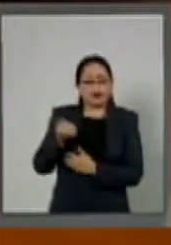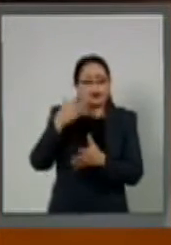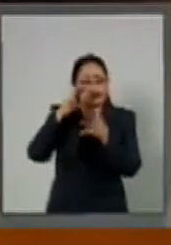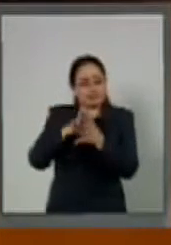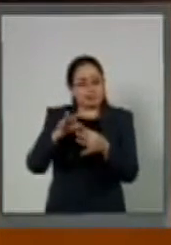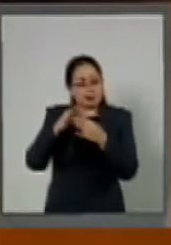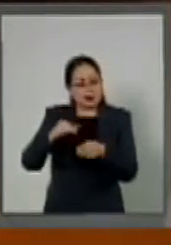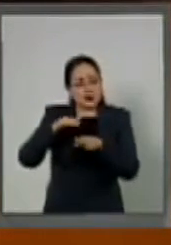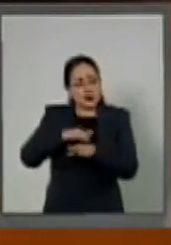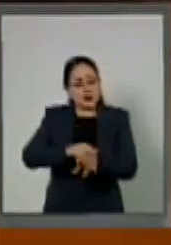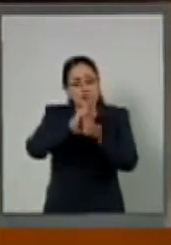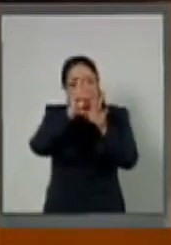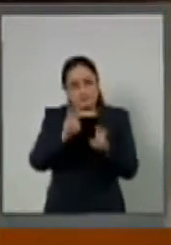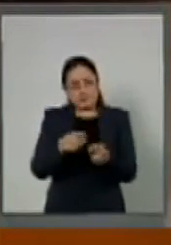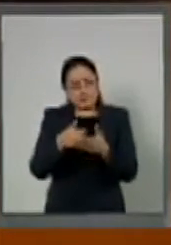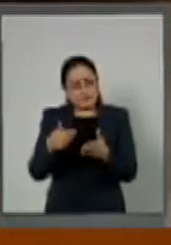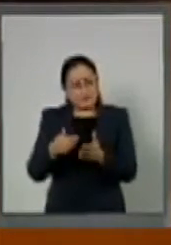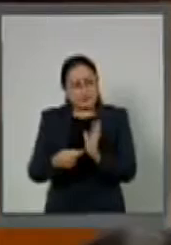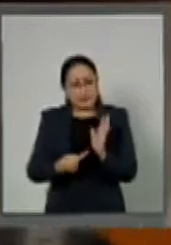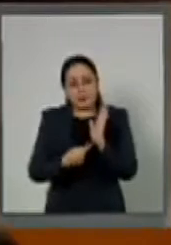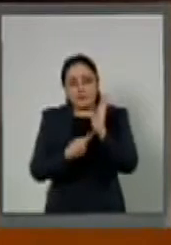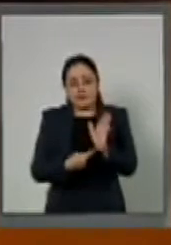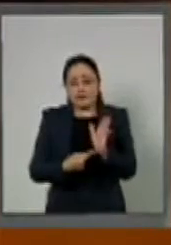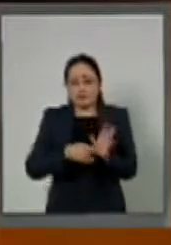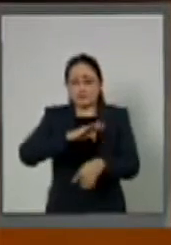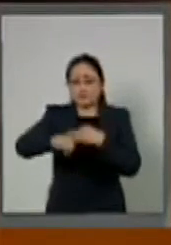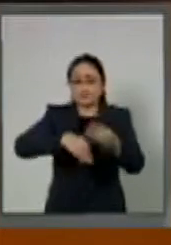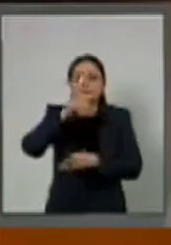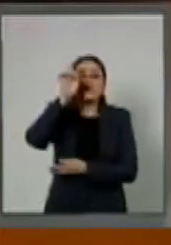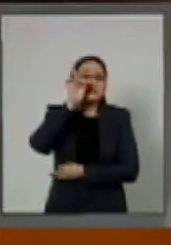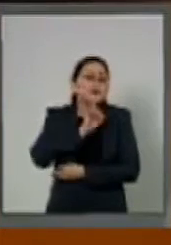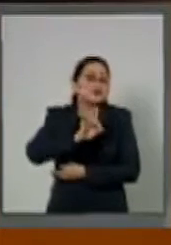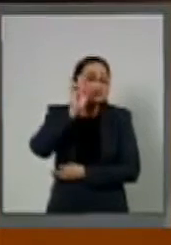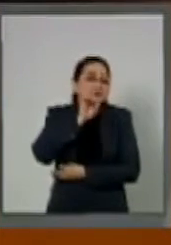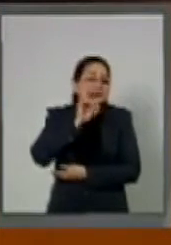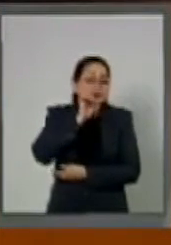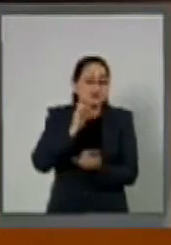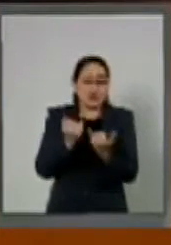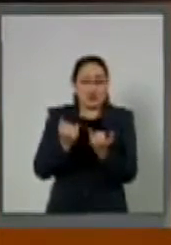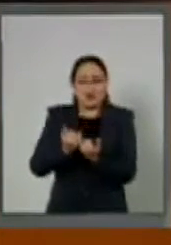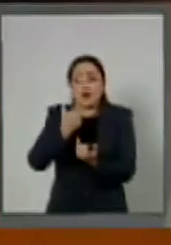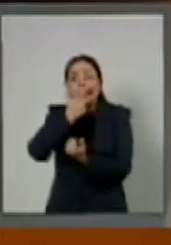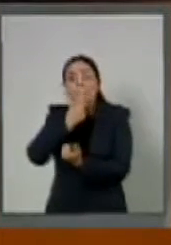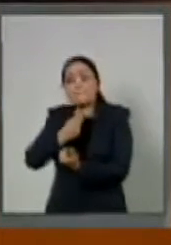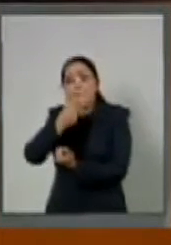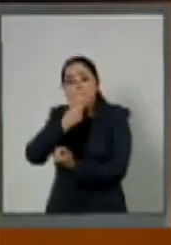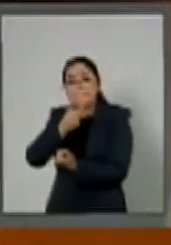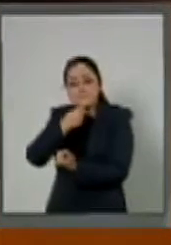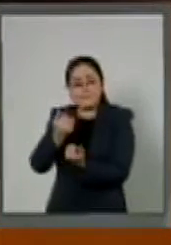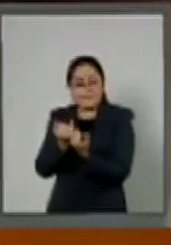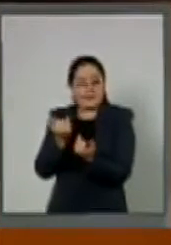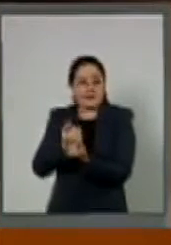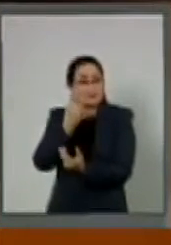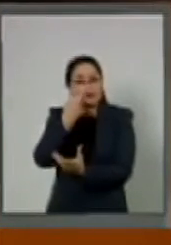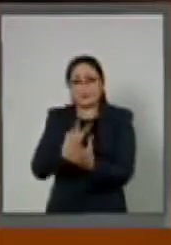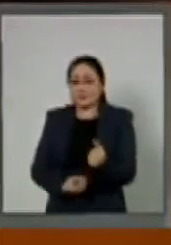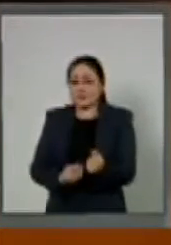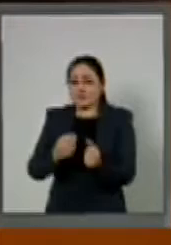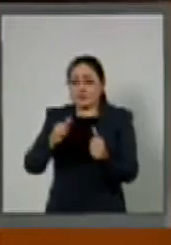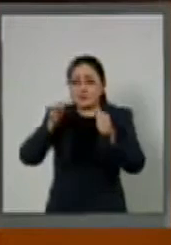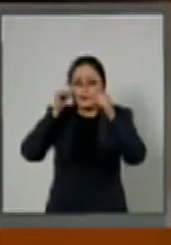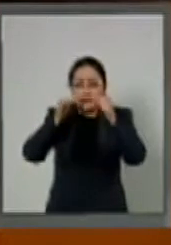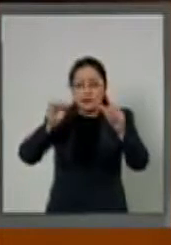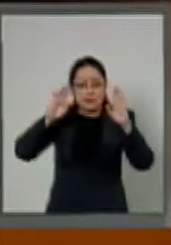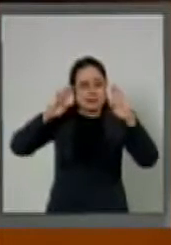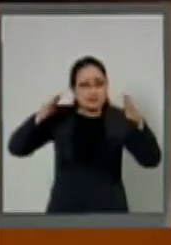referir a todas ellas, a todas las mujeres, pero también a los hombres, a los hombres, a quienes,